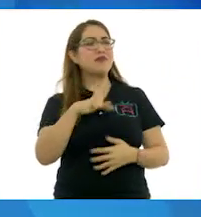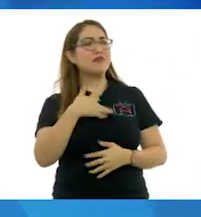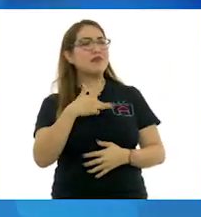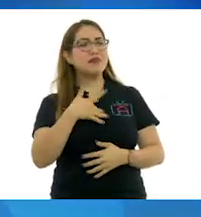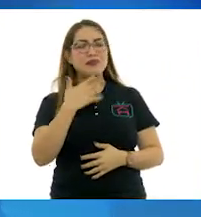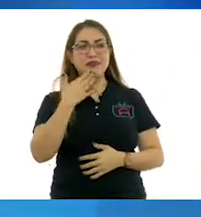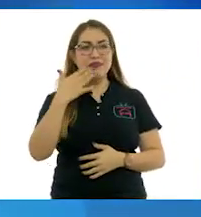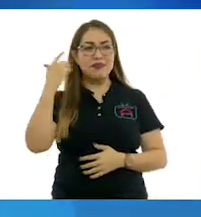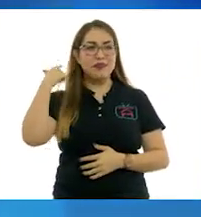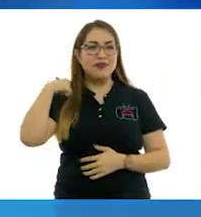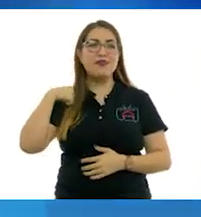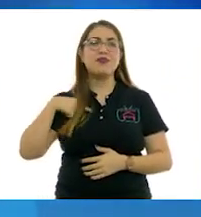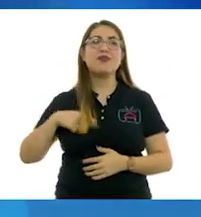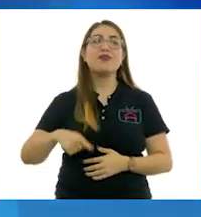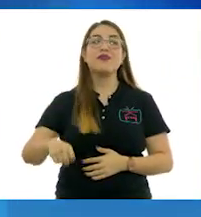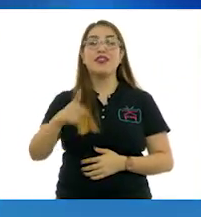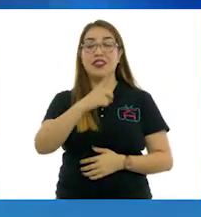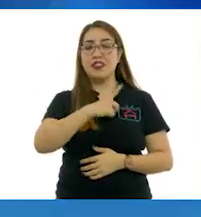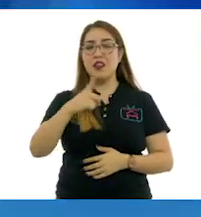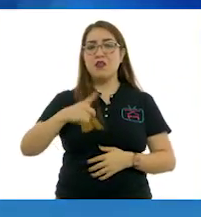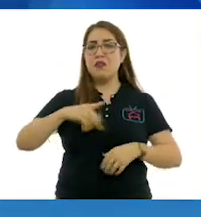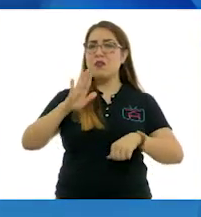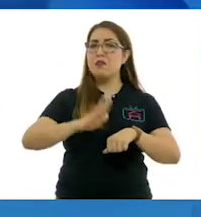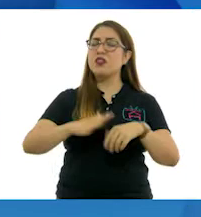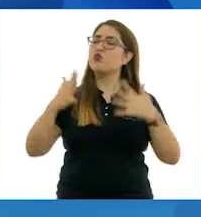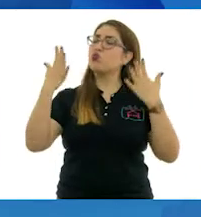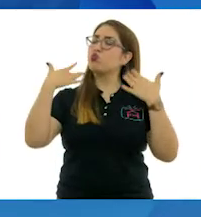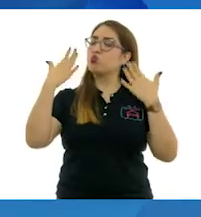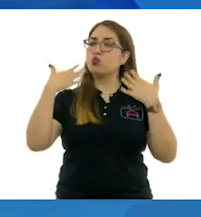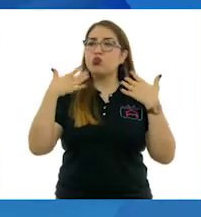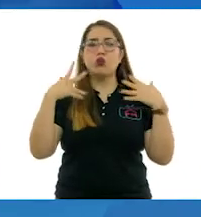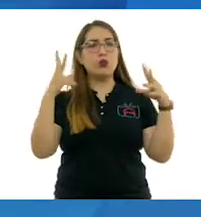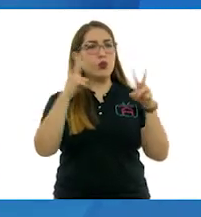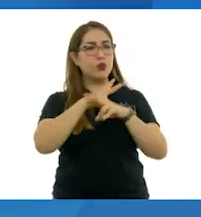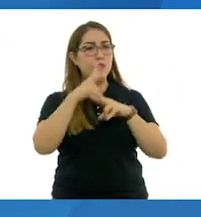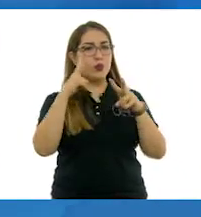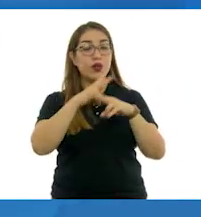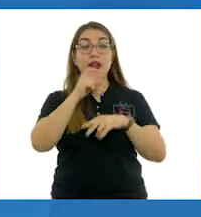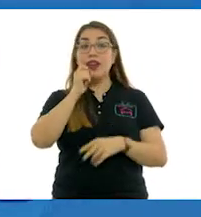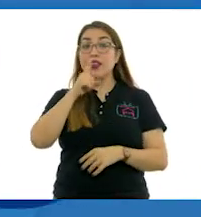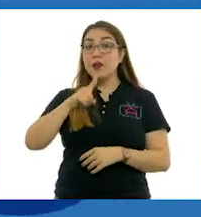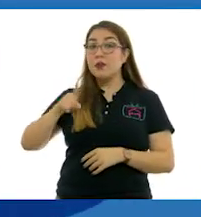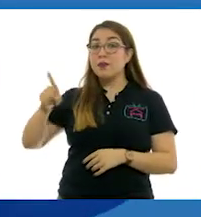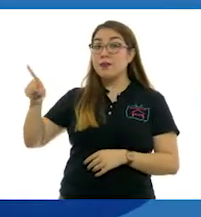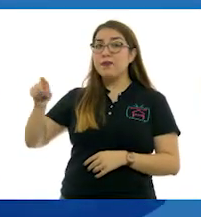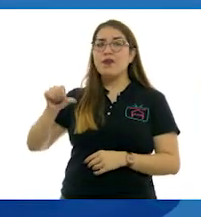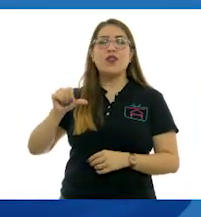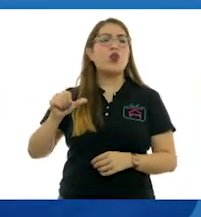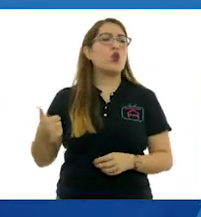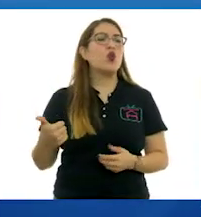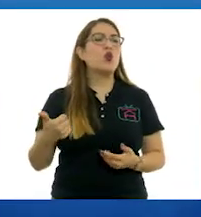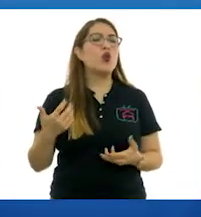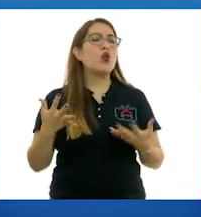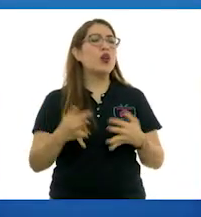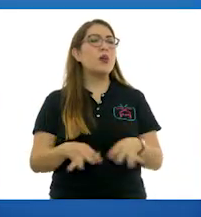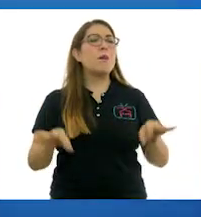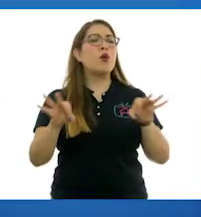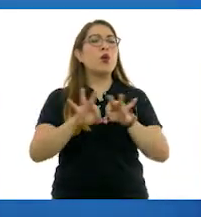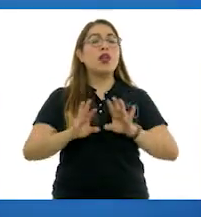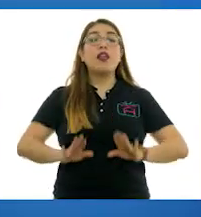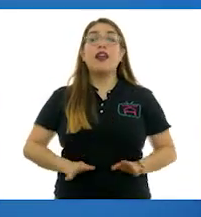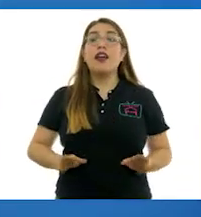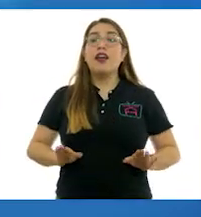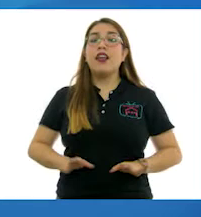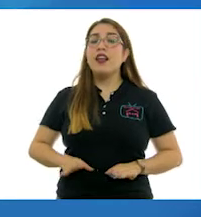cálidos, entonces debes vestirte un poco más fresco. Más fresco. Y aquí también tenemos un rasgo también característico. Niñas y niños, pongan atención,